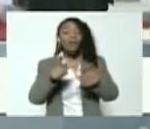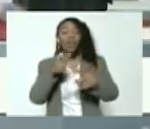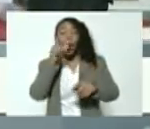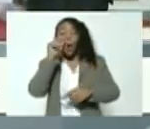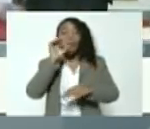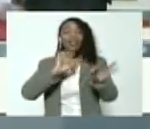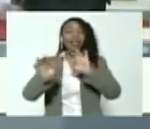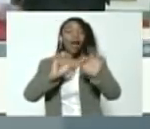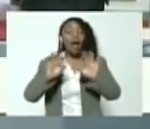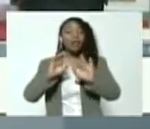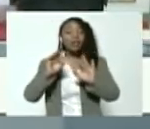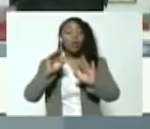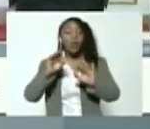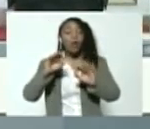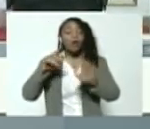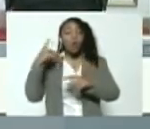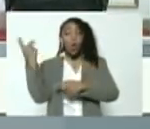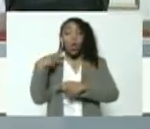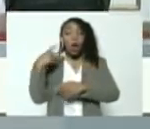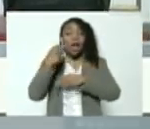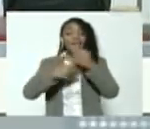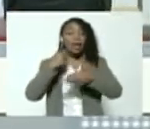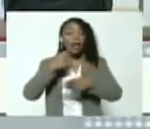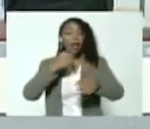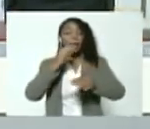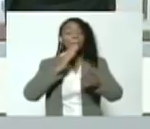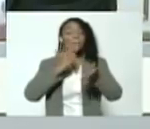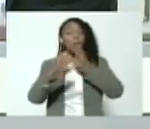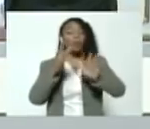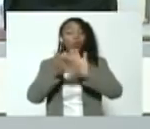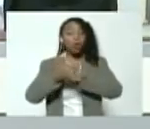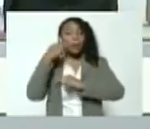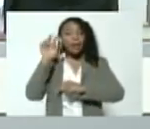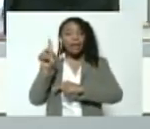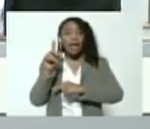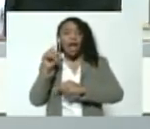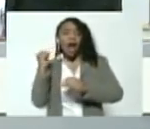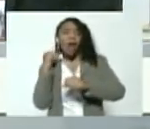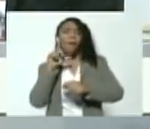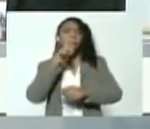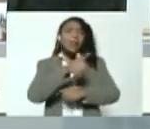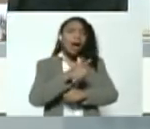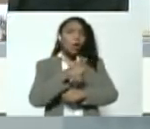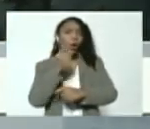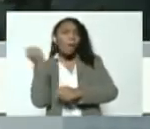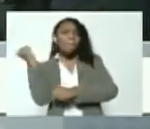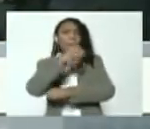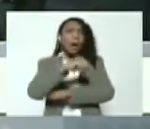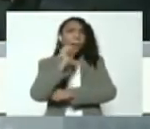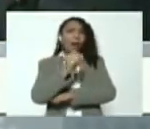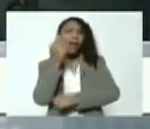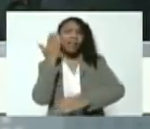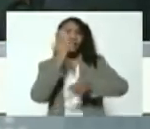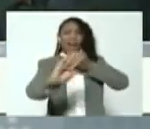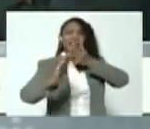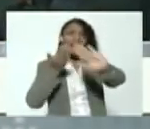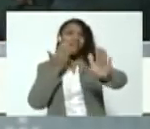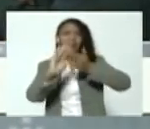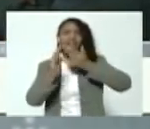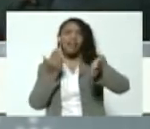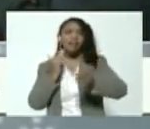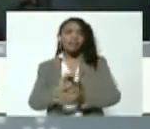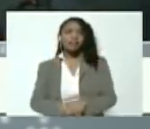La vamos a hacer los dos. Vamos a combatir a los demonios, a los malos. Mira, así. Ra, ra, ra, ra.